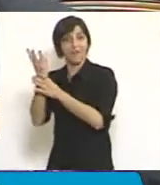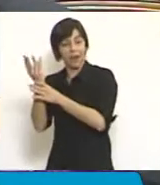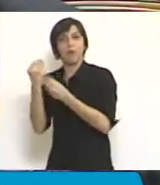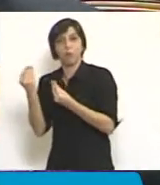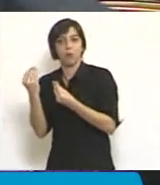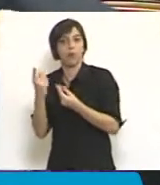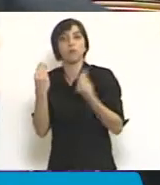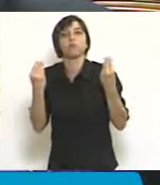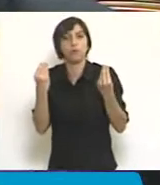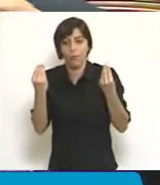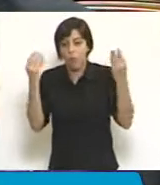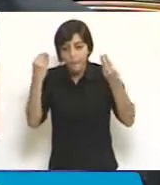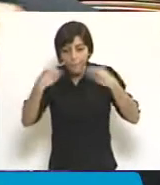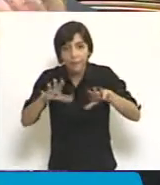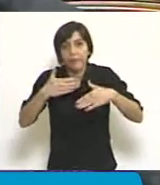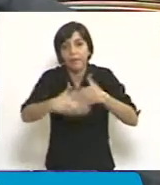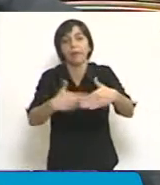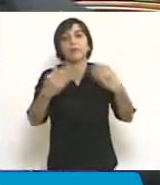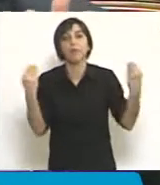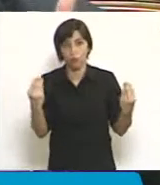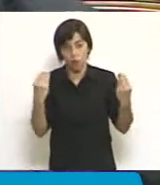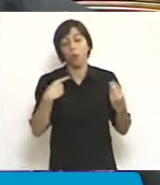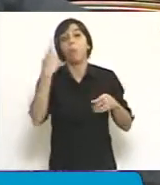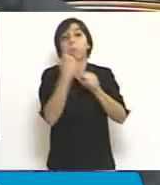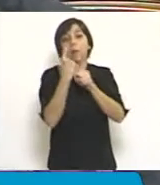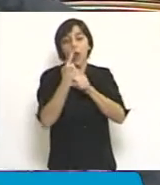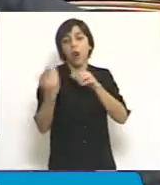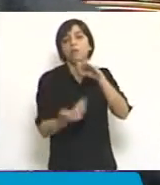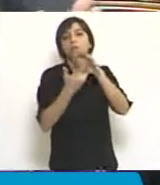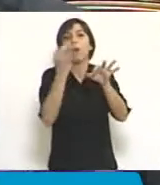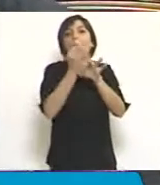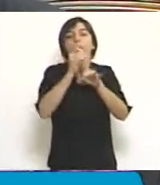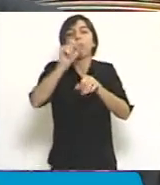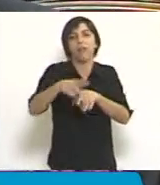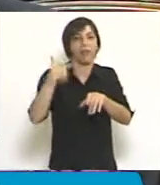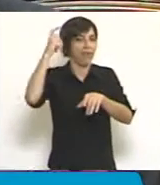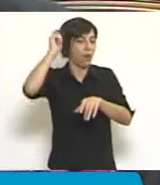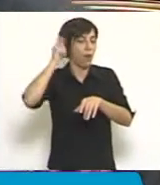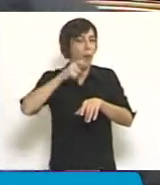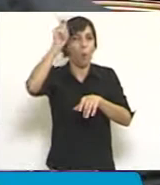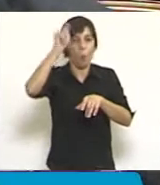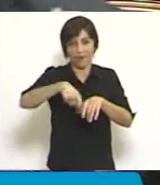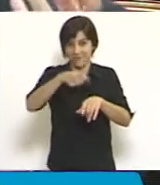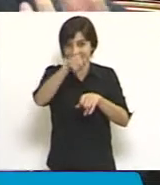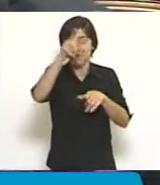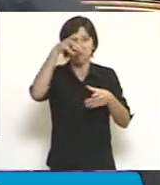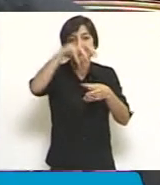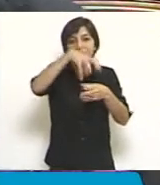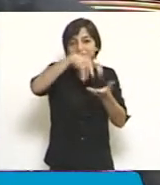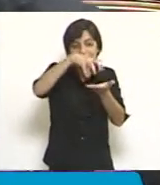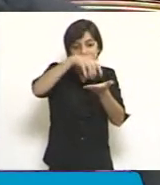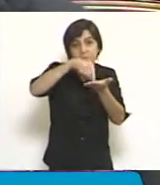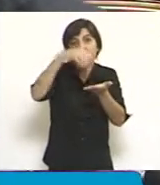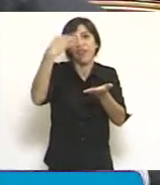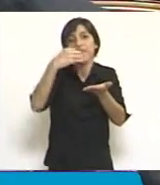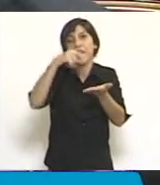Es decir, la idea de salir de un juez dueño de un territorio, dueño de un personal determinado, ocupando un